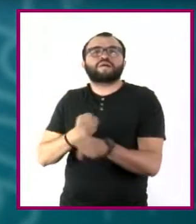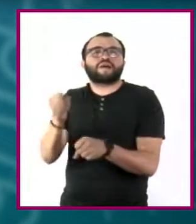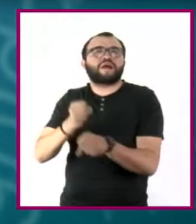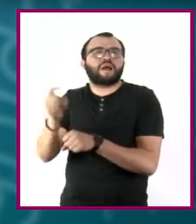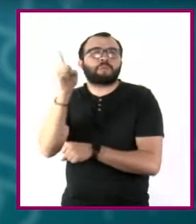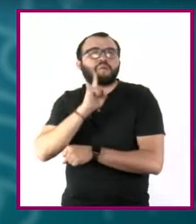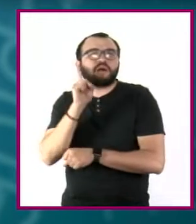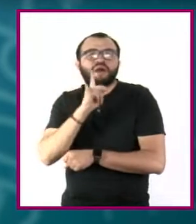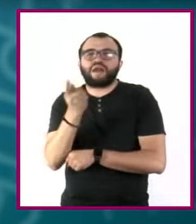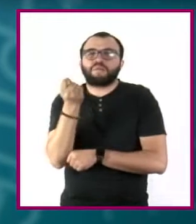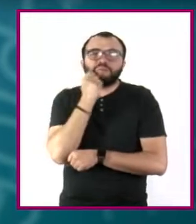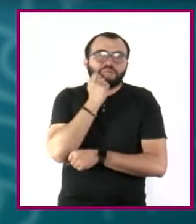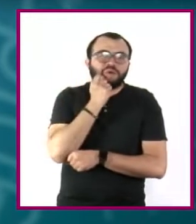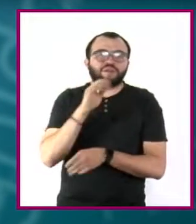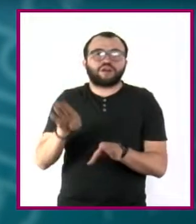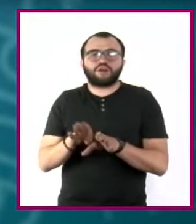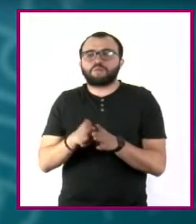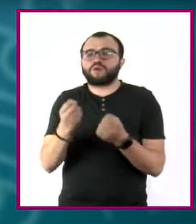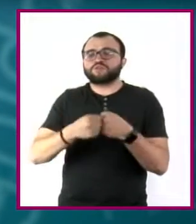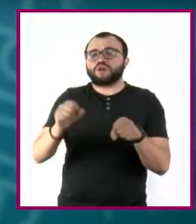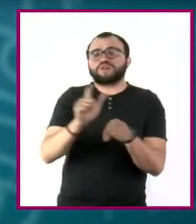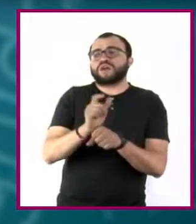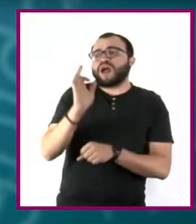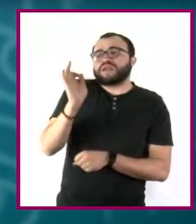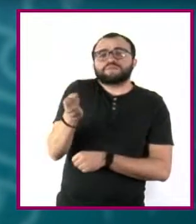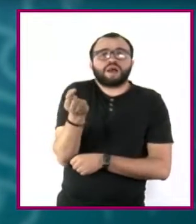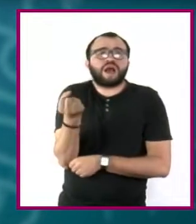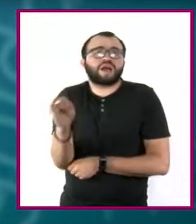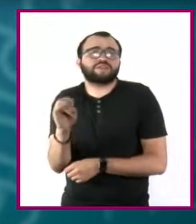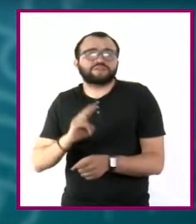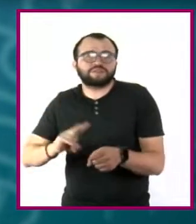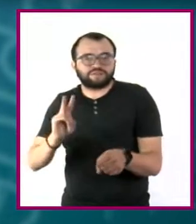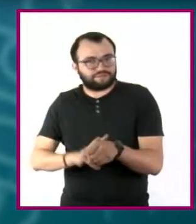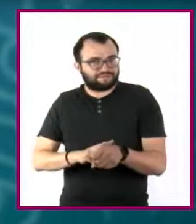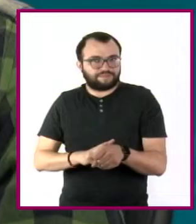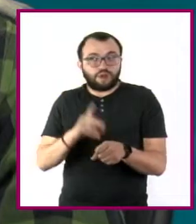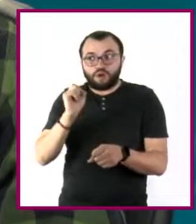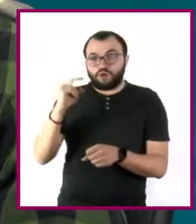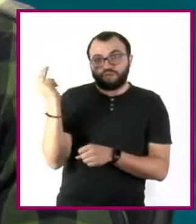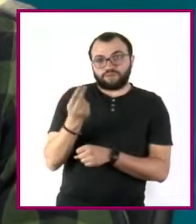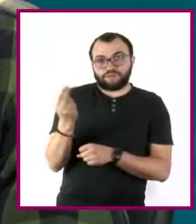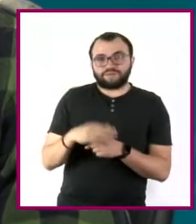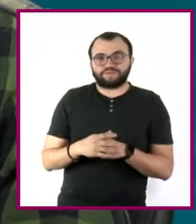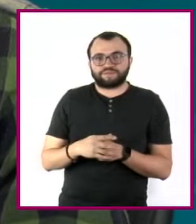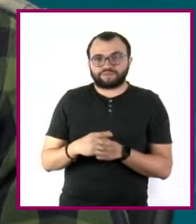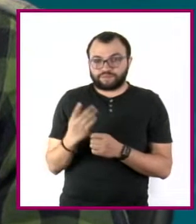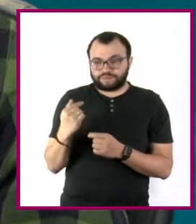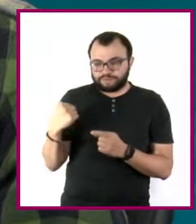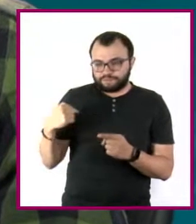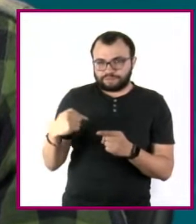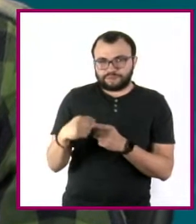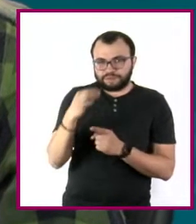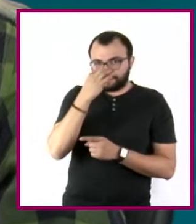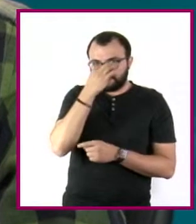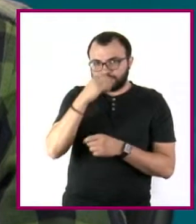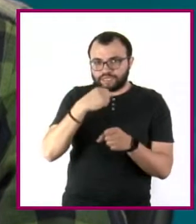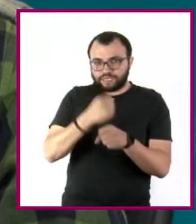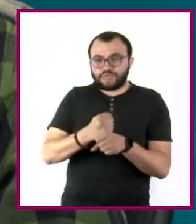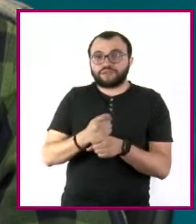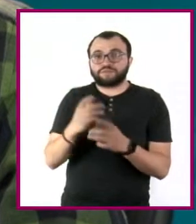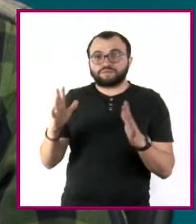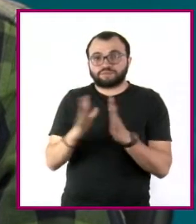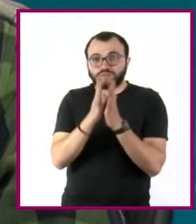se legitima y se construye como algo socialmente aceptable, normal e incluso necesario. En años recientes, la participación de las mujeres